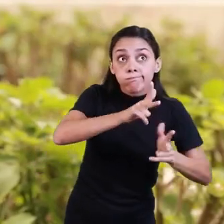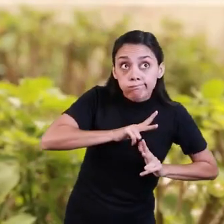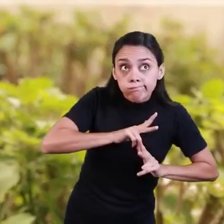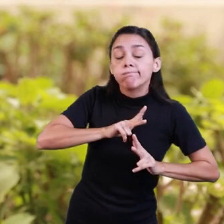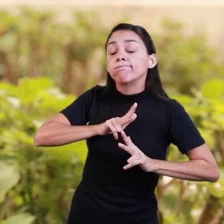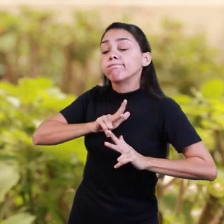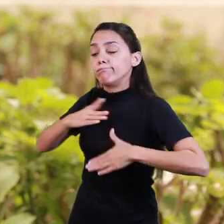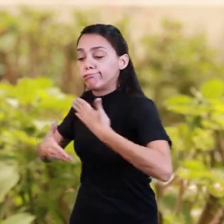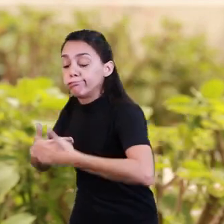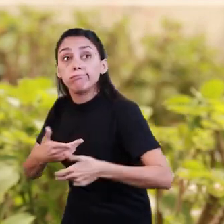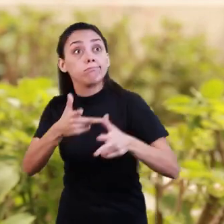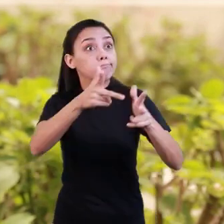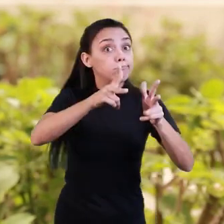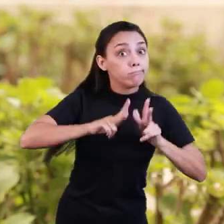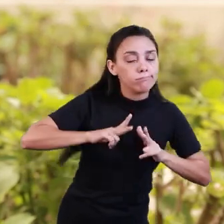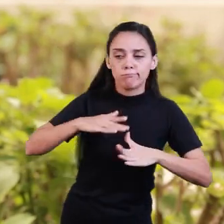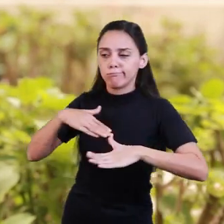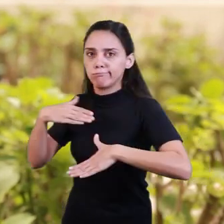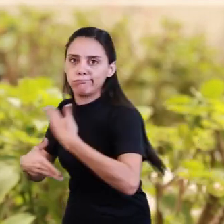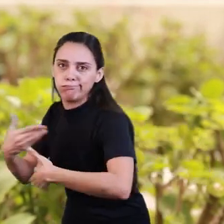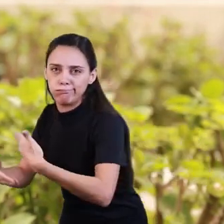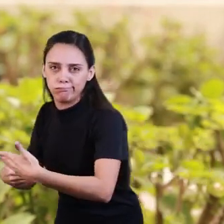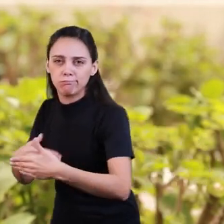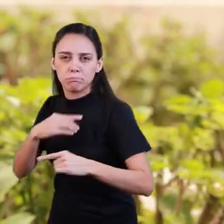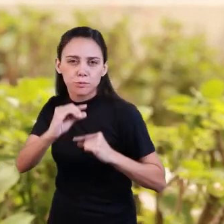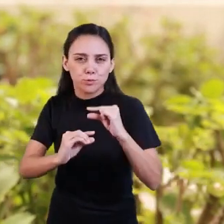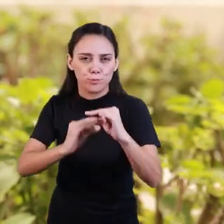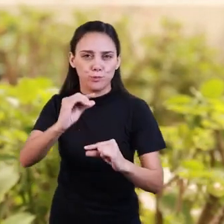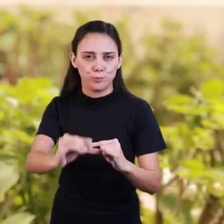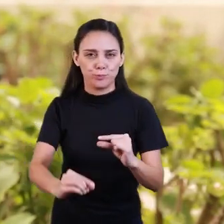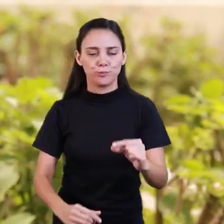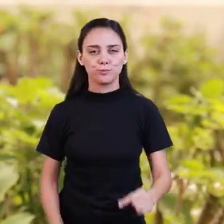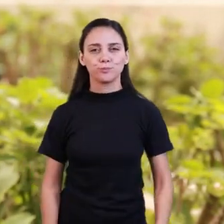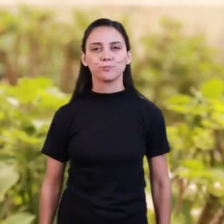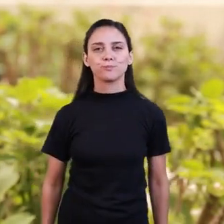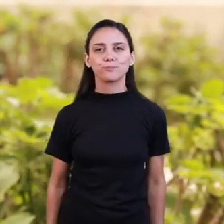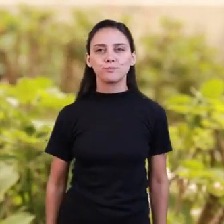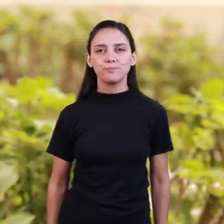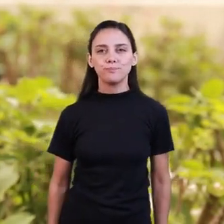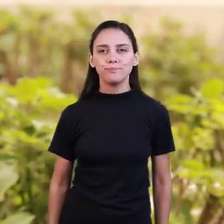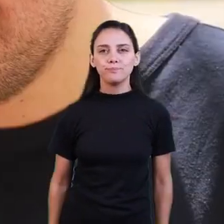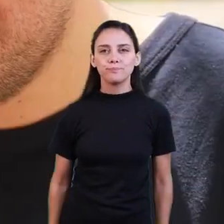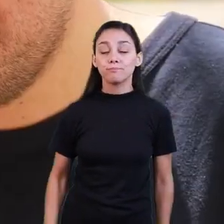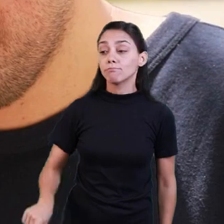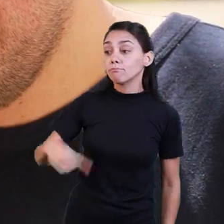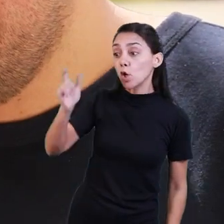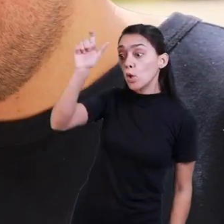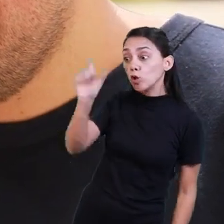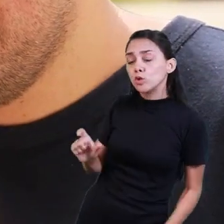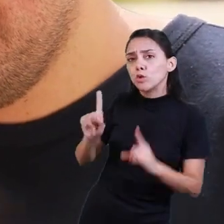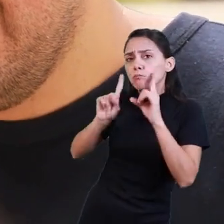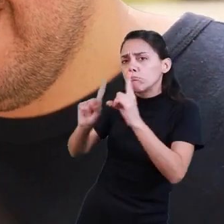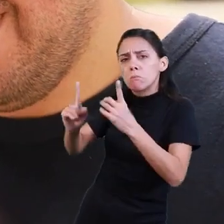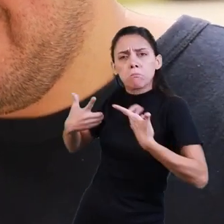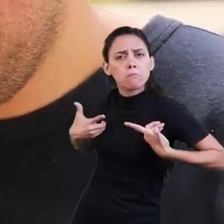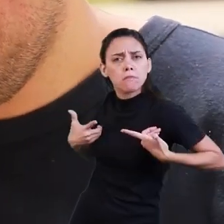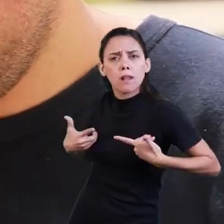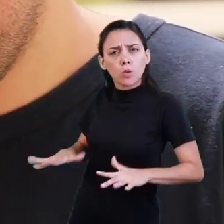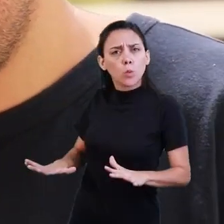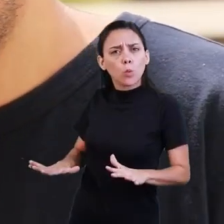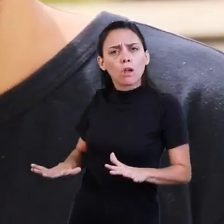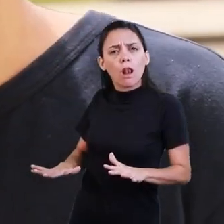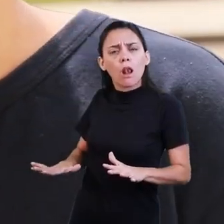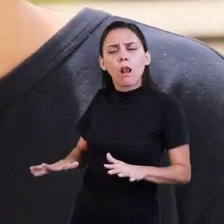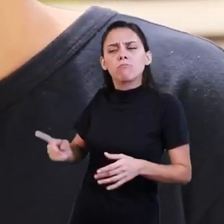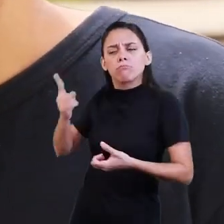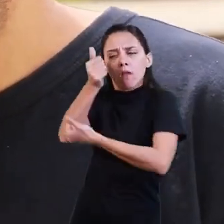Que me lo digan y me piquen bien cómo hay que seguir paso por paso. Tratar de forma natural al